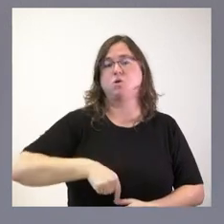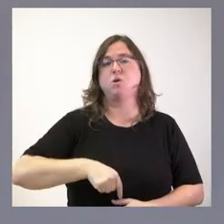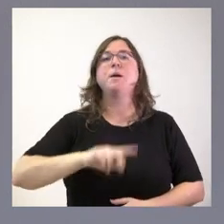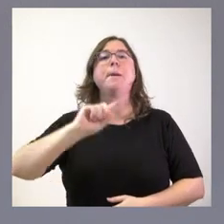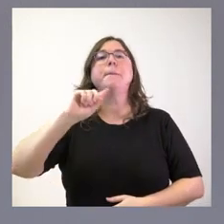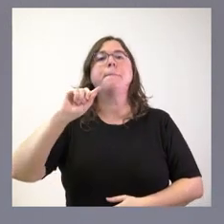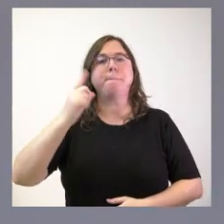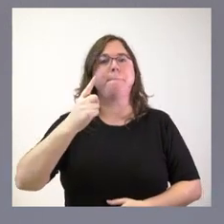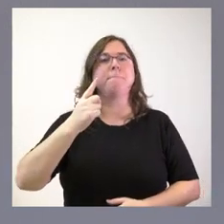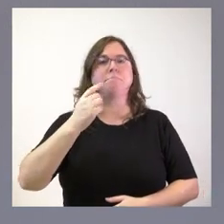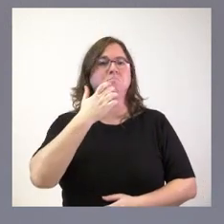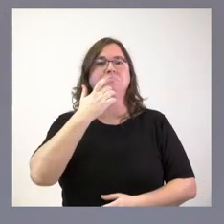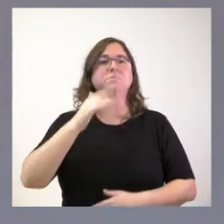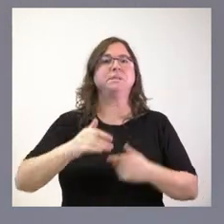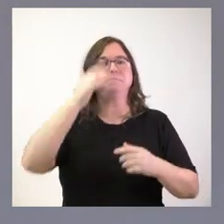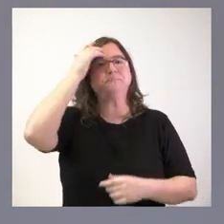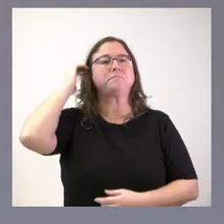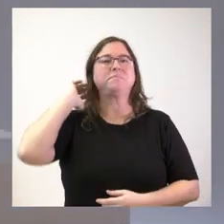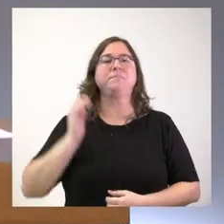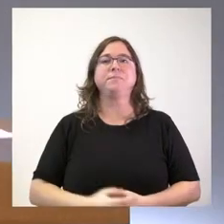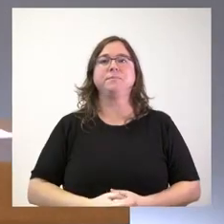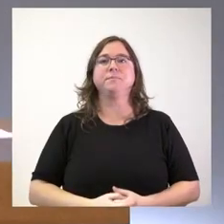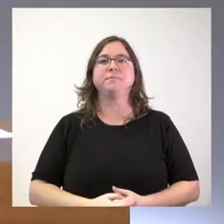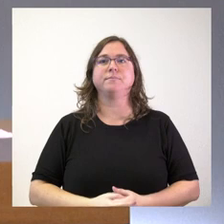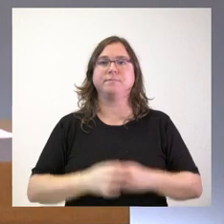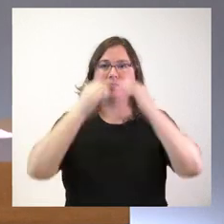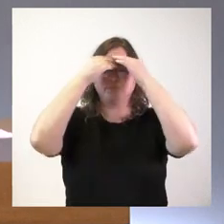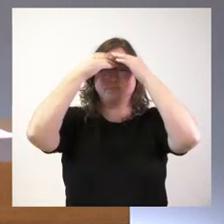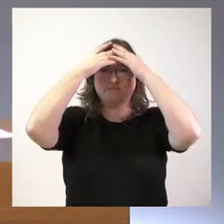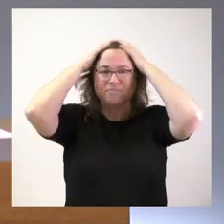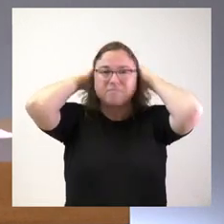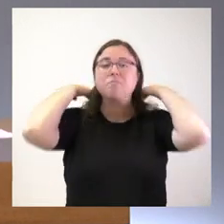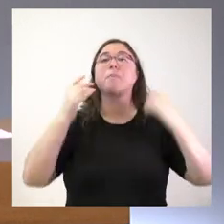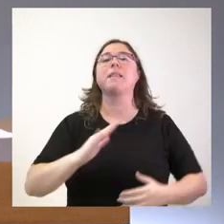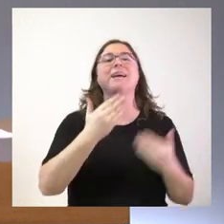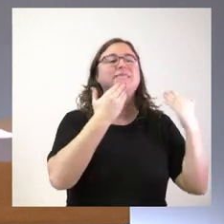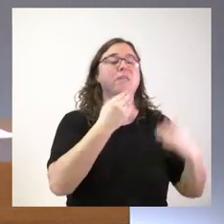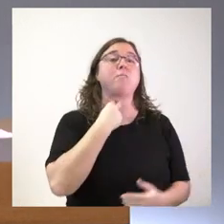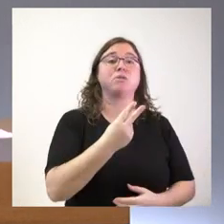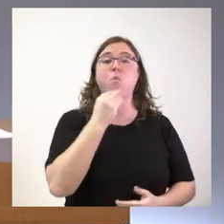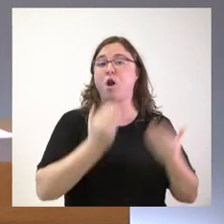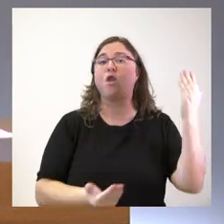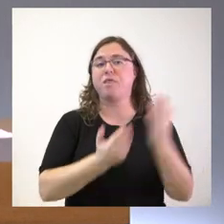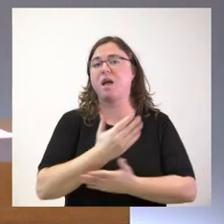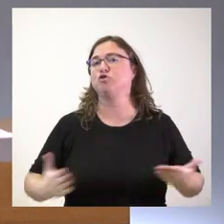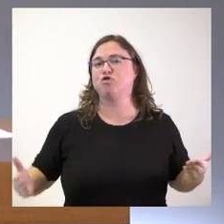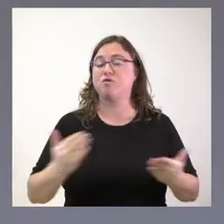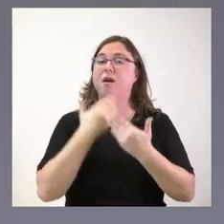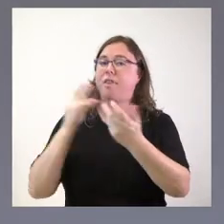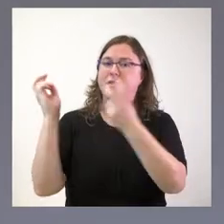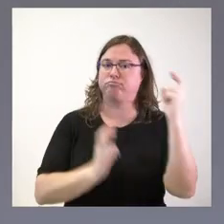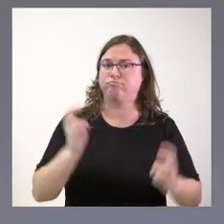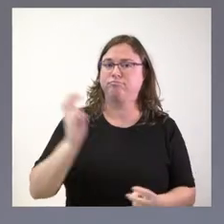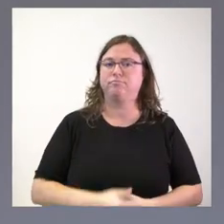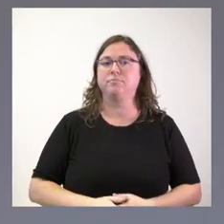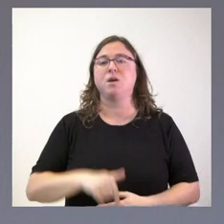primero que tienen también ustedes en su dosier. Muchas gracias, portavoz. Y buenos días a todos. Muchas gracias por venir. Hoy, como ha